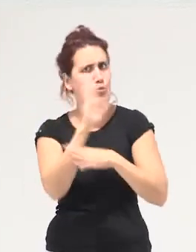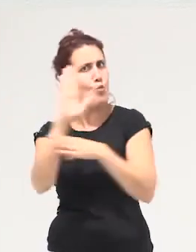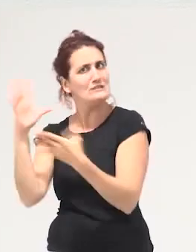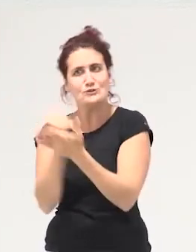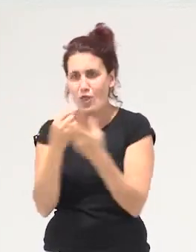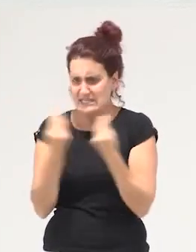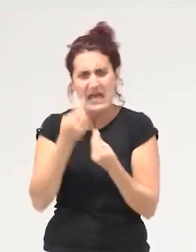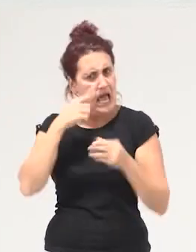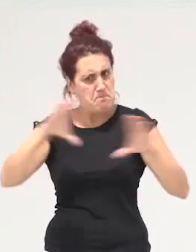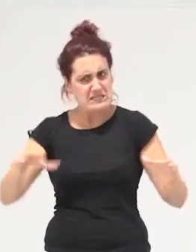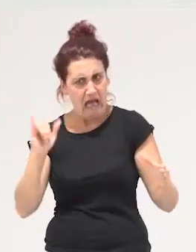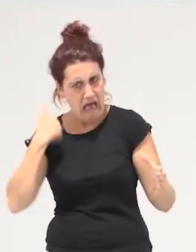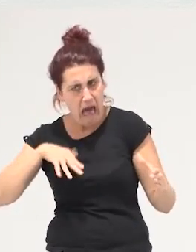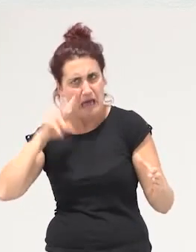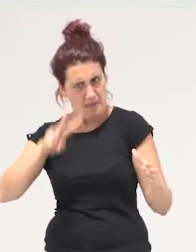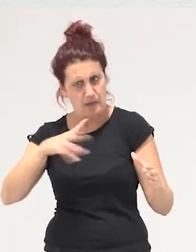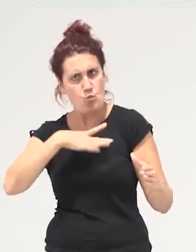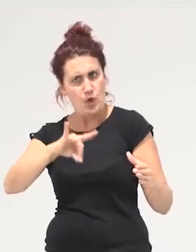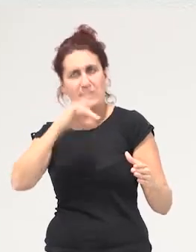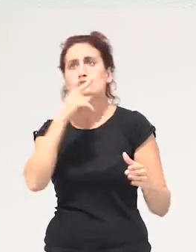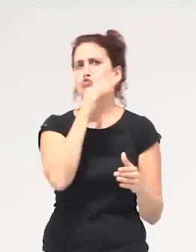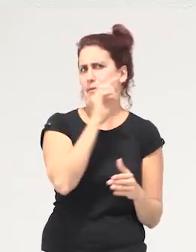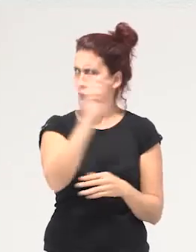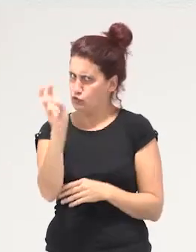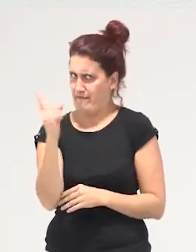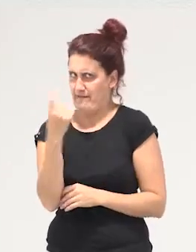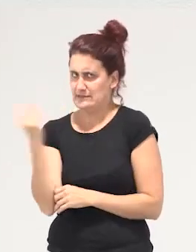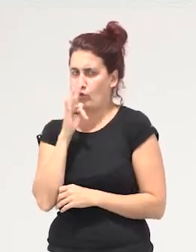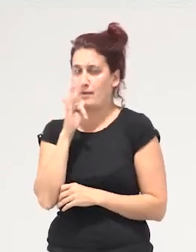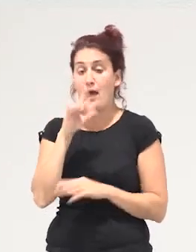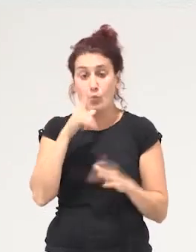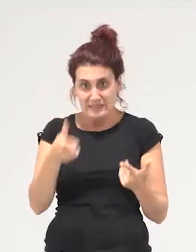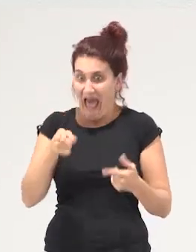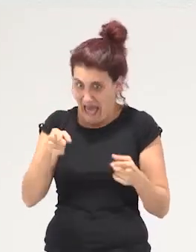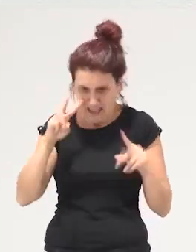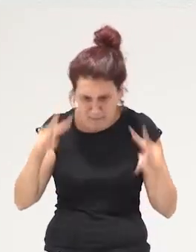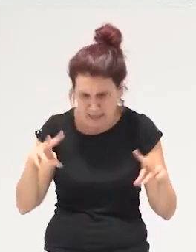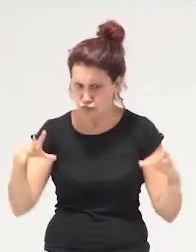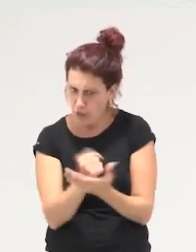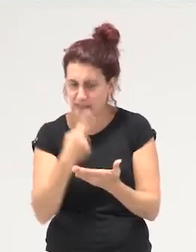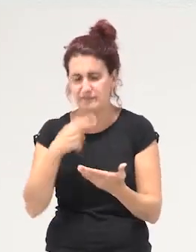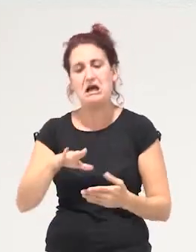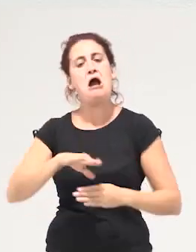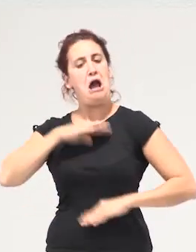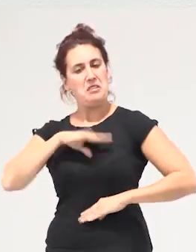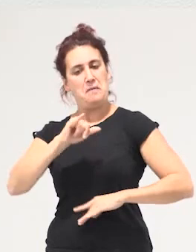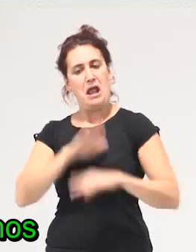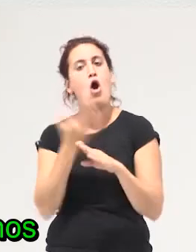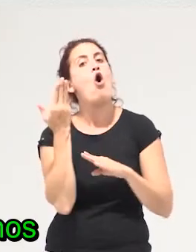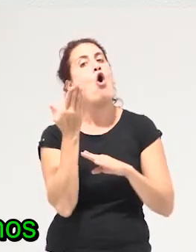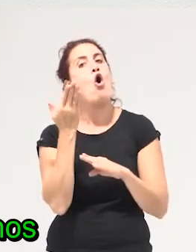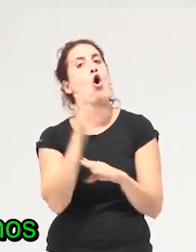sobre la mesa algunas otras todavía nos faltan ahí es donde vamos a tener capacidad de contraproponer por decirlo de alguna manera